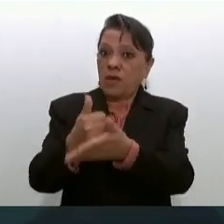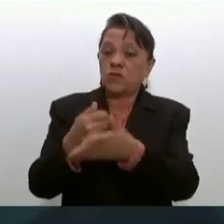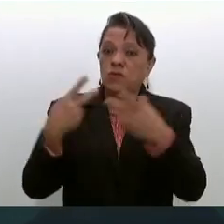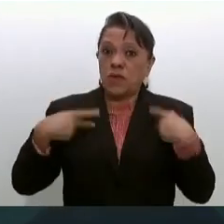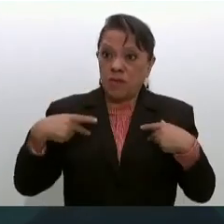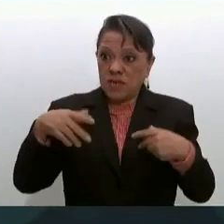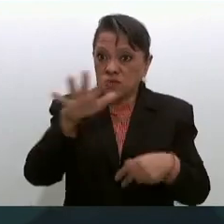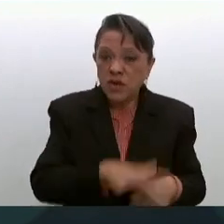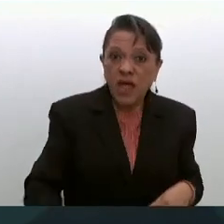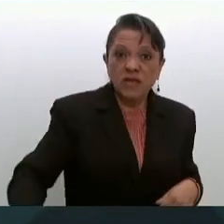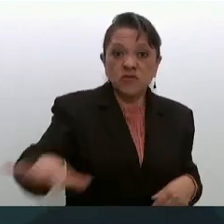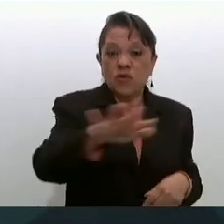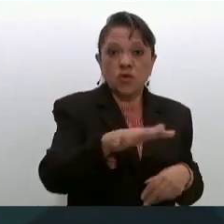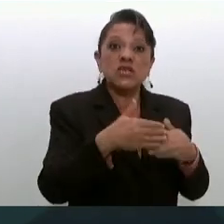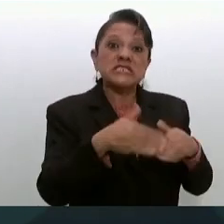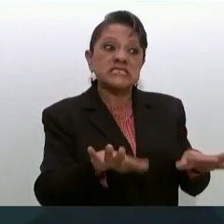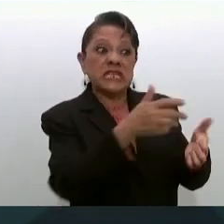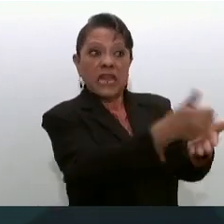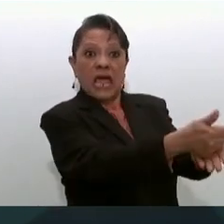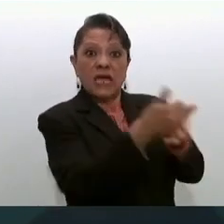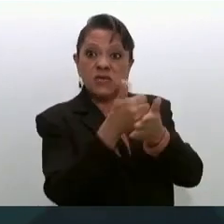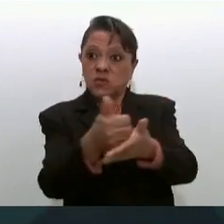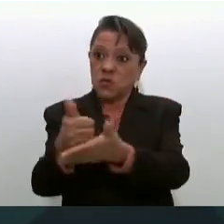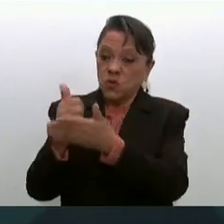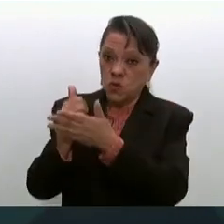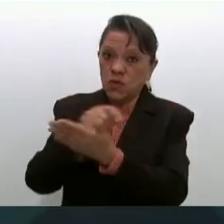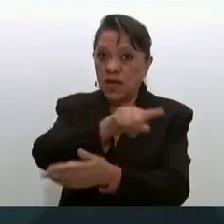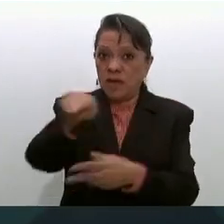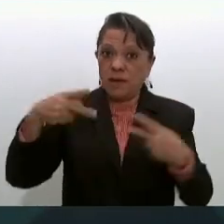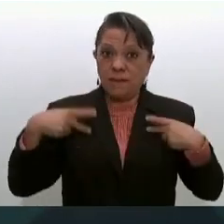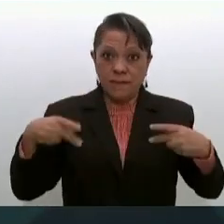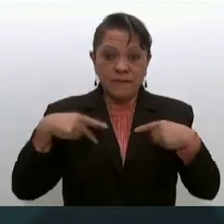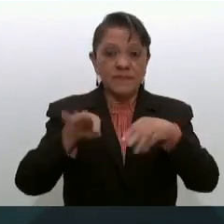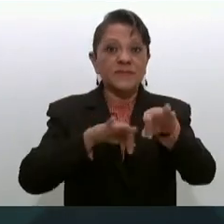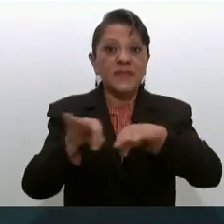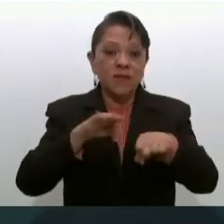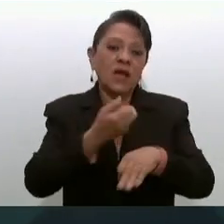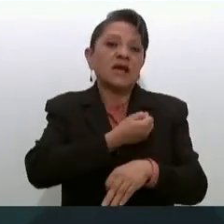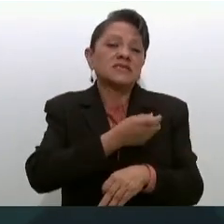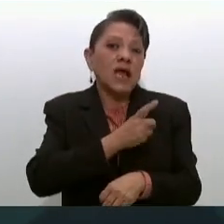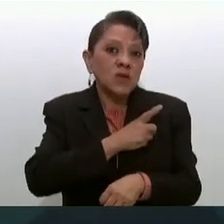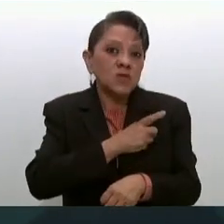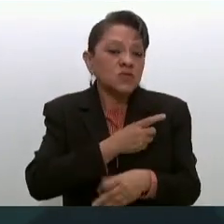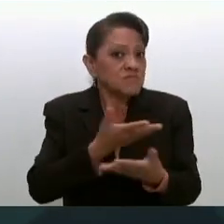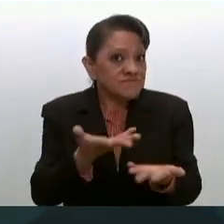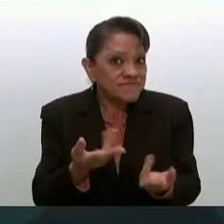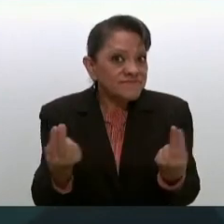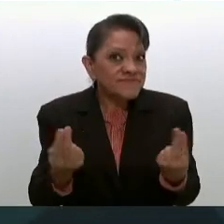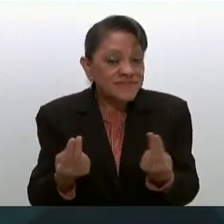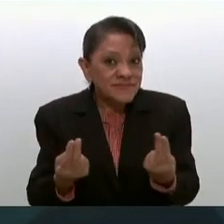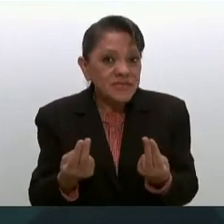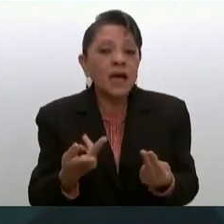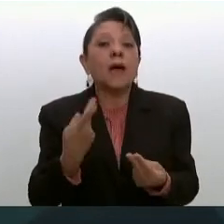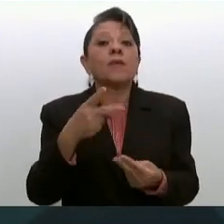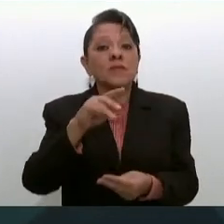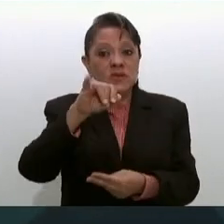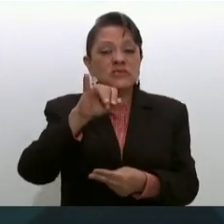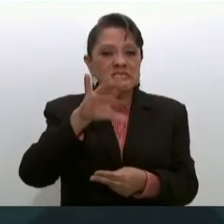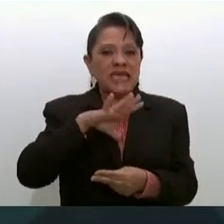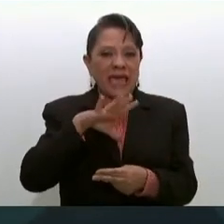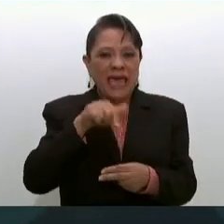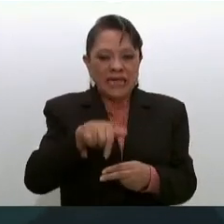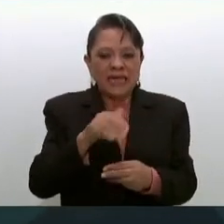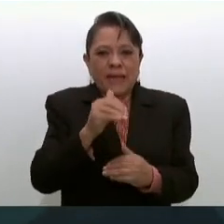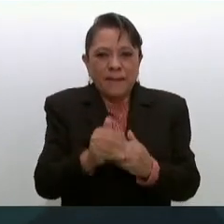ellos no se hace nada de los trabajadores de la salud y con las llaves sí se han encontrado en este proceso